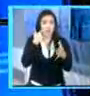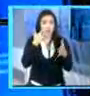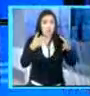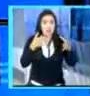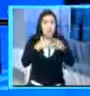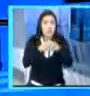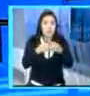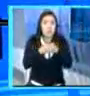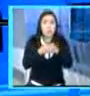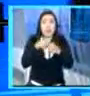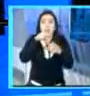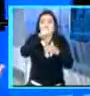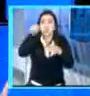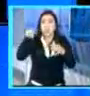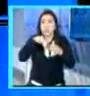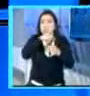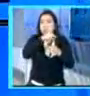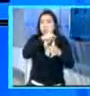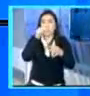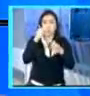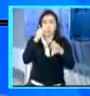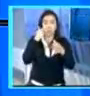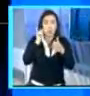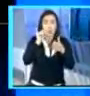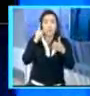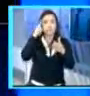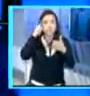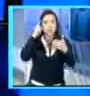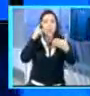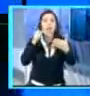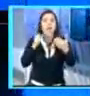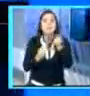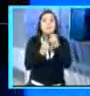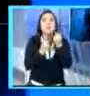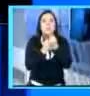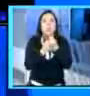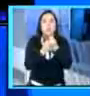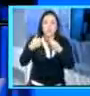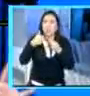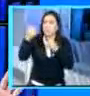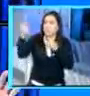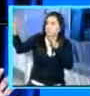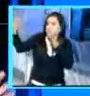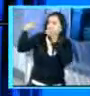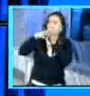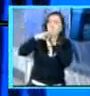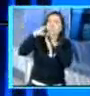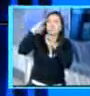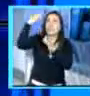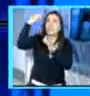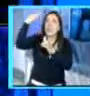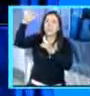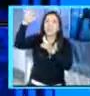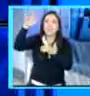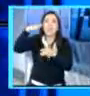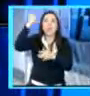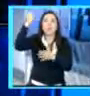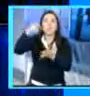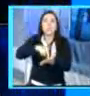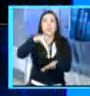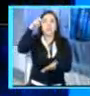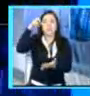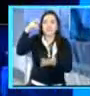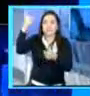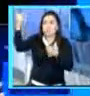económicamente, digamos, viable, el poder encontrar recursos en el extranjero o no? En su momento, ya sea quienquiera que quede de